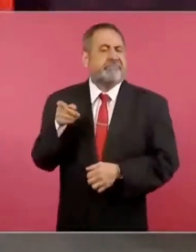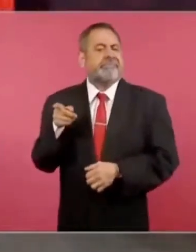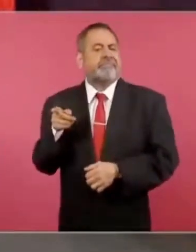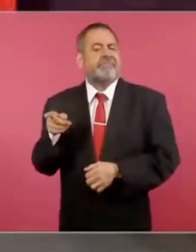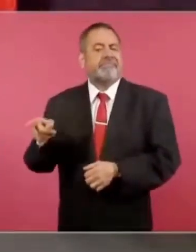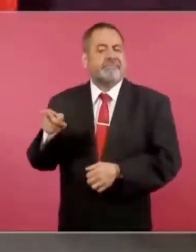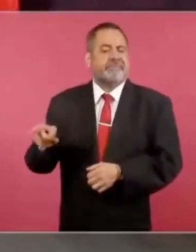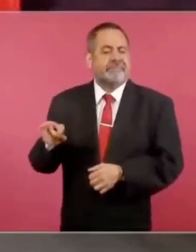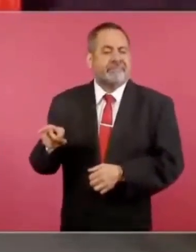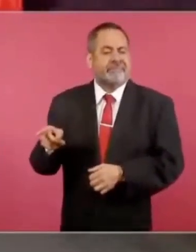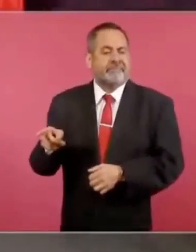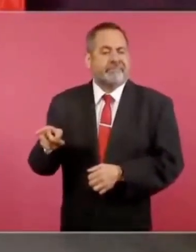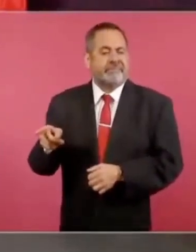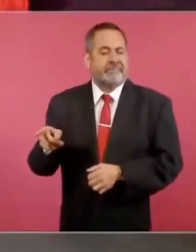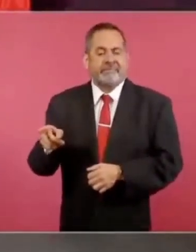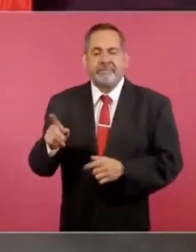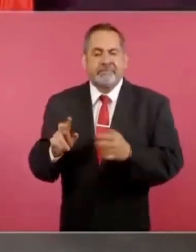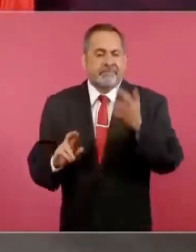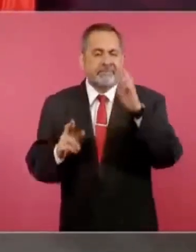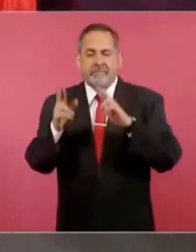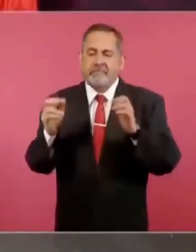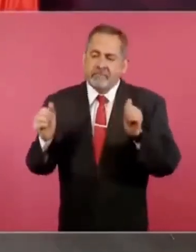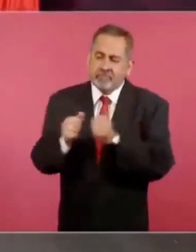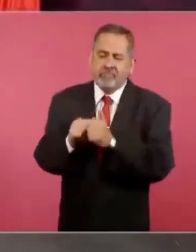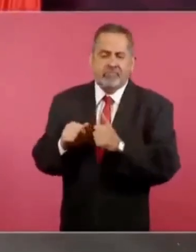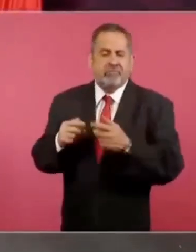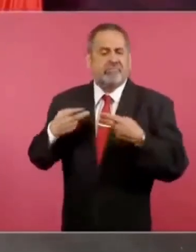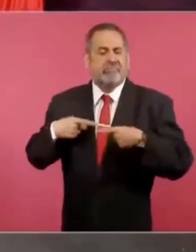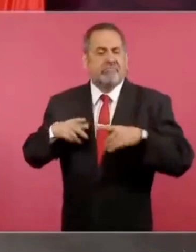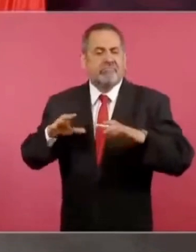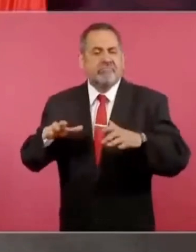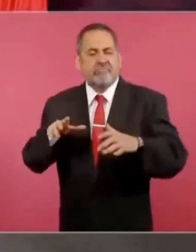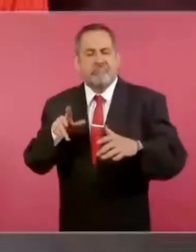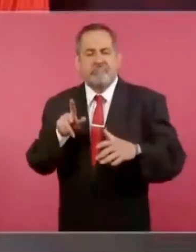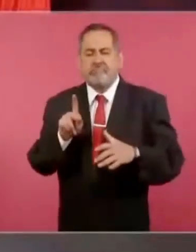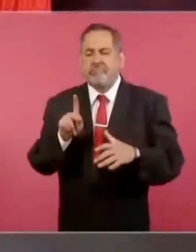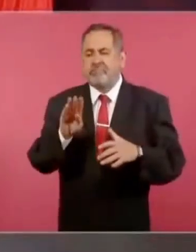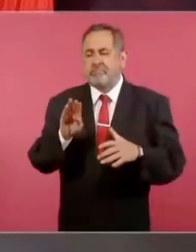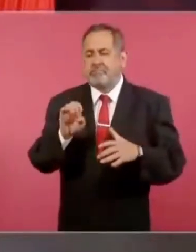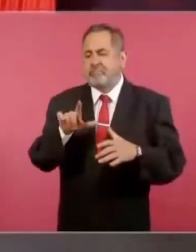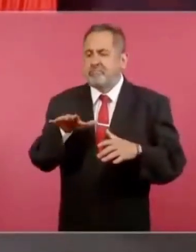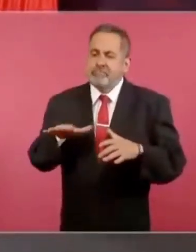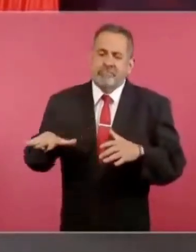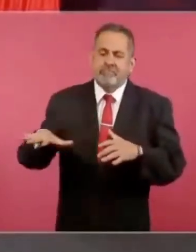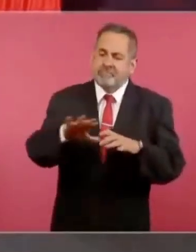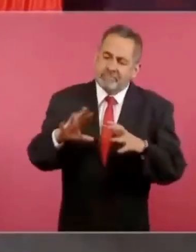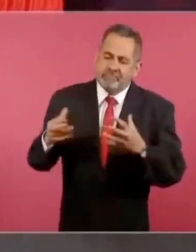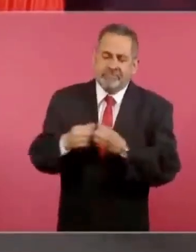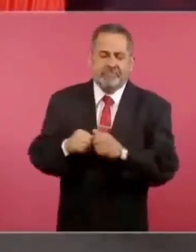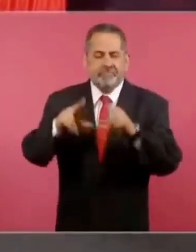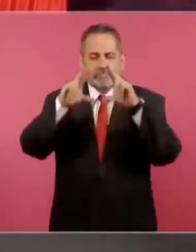del pueblo Francisco Villa.